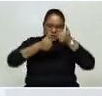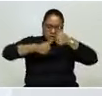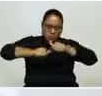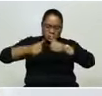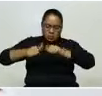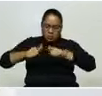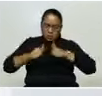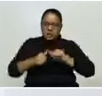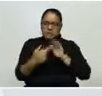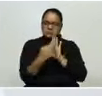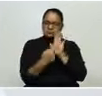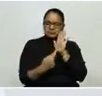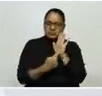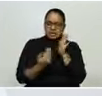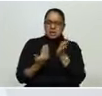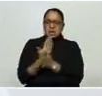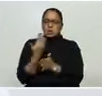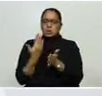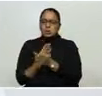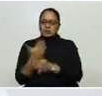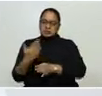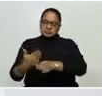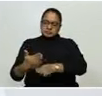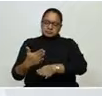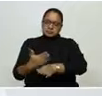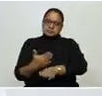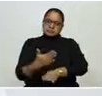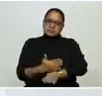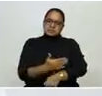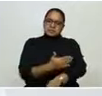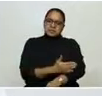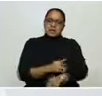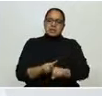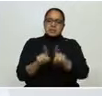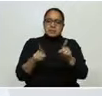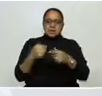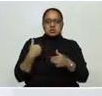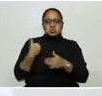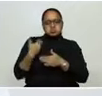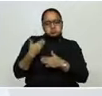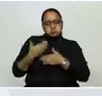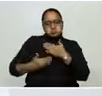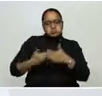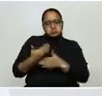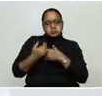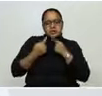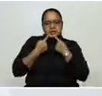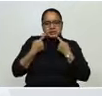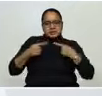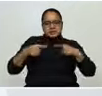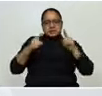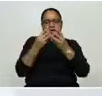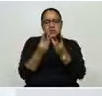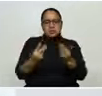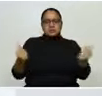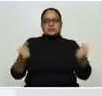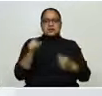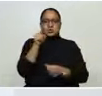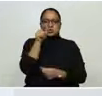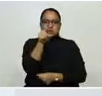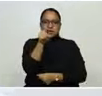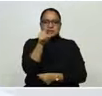Y vamos poco a poco, pero estoy seguro que de la mano de Dios vamos a salir adelante. Así es de que, compatriotas, de ustedes lo que esperamos es